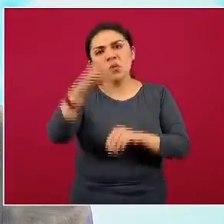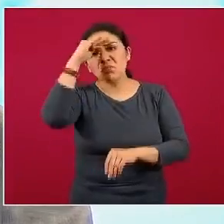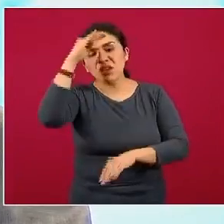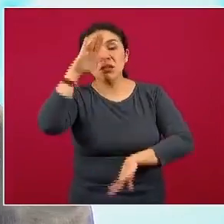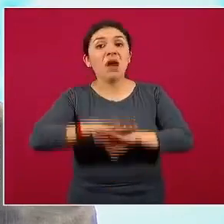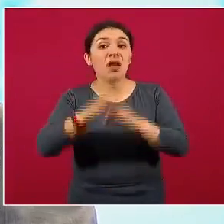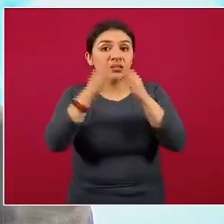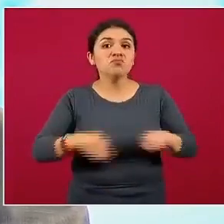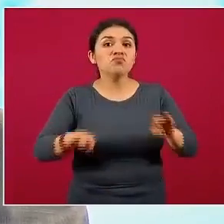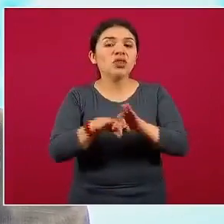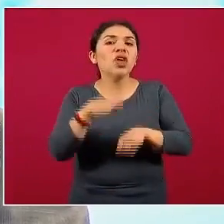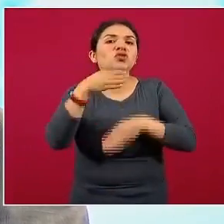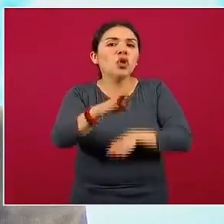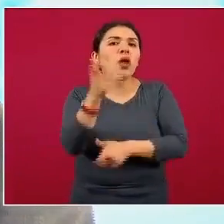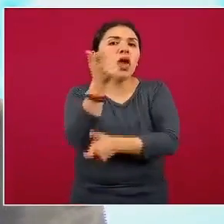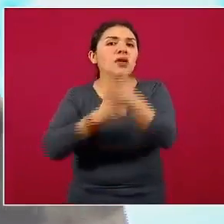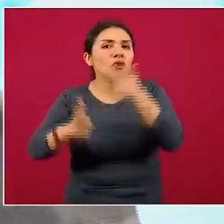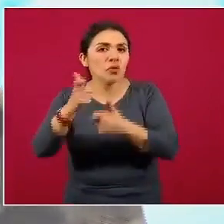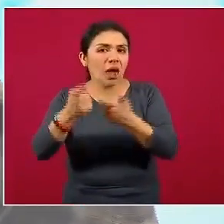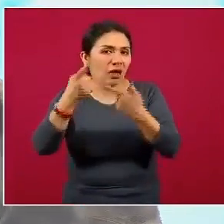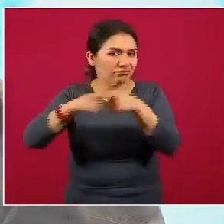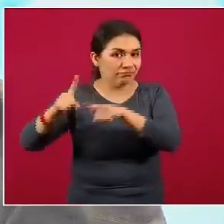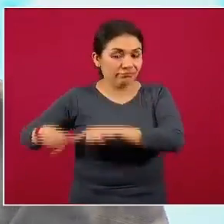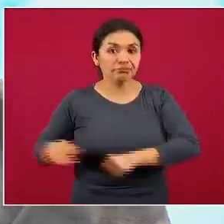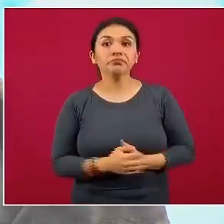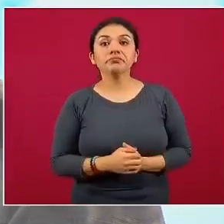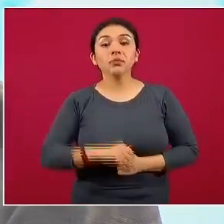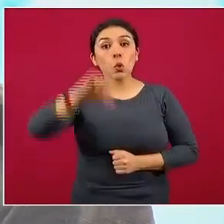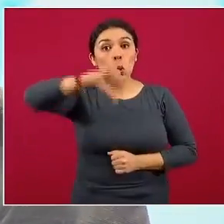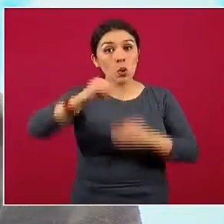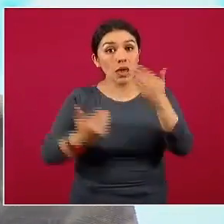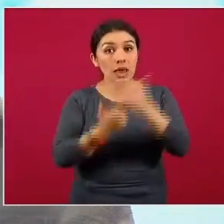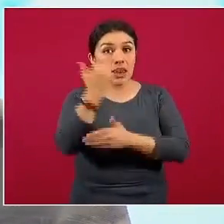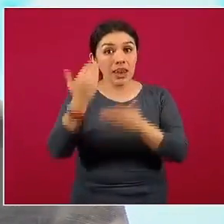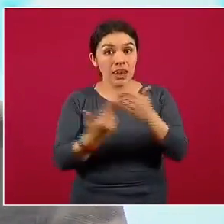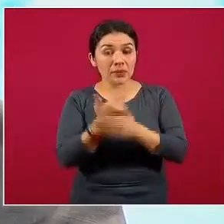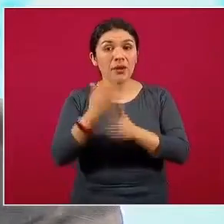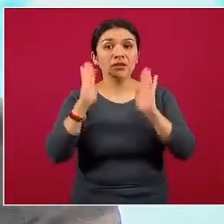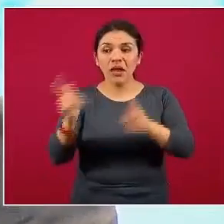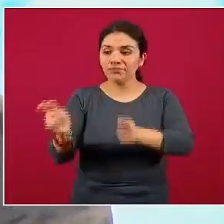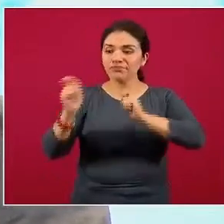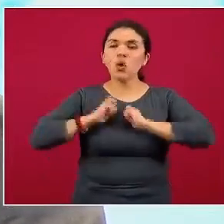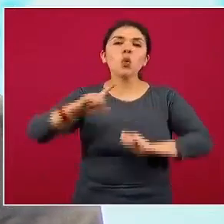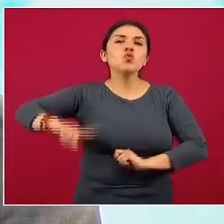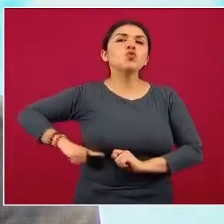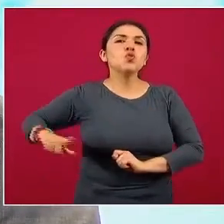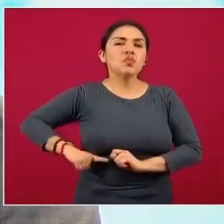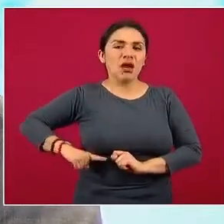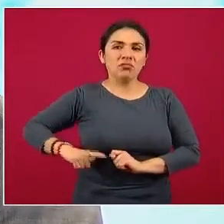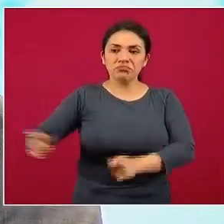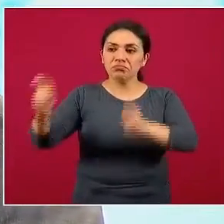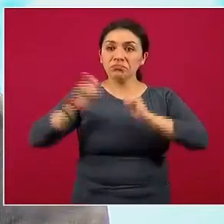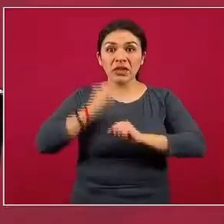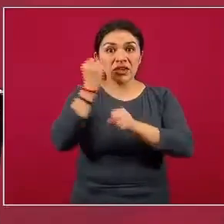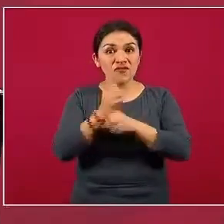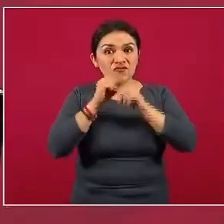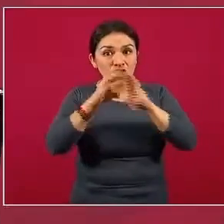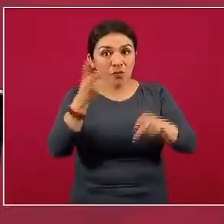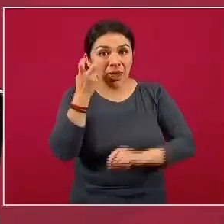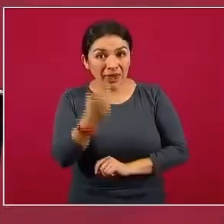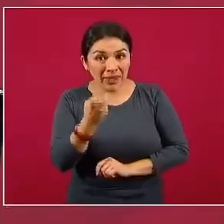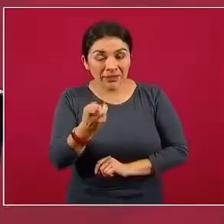muy importantes sobre la economía y el bienestar. Esta mañana quienes recibimos a nombre del gobierno este informe preliminar,